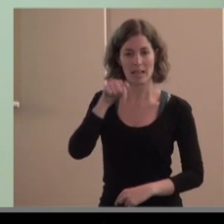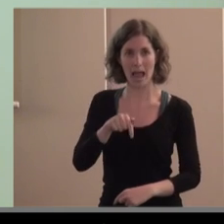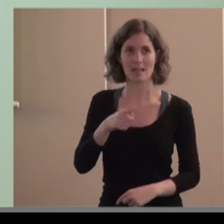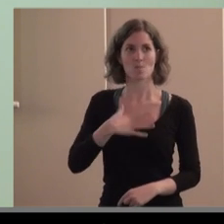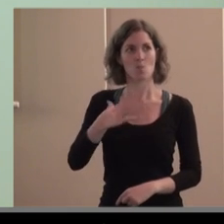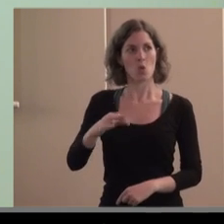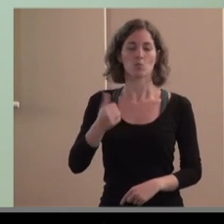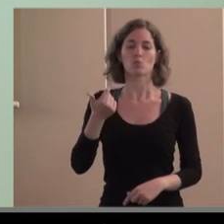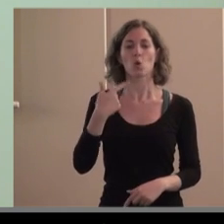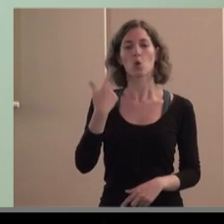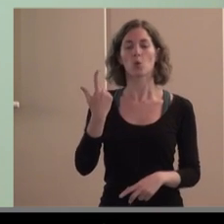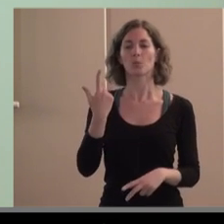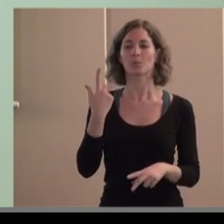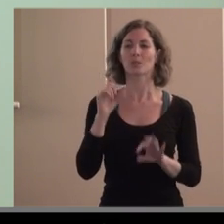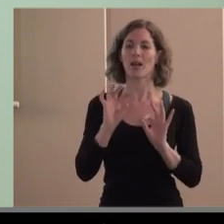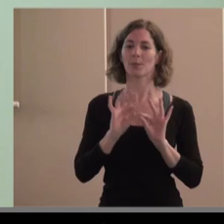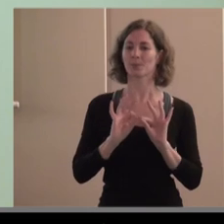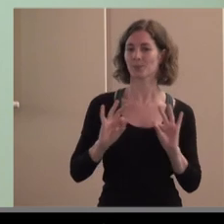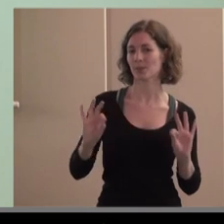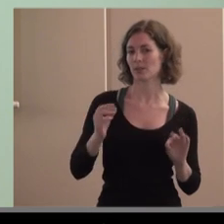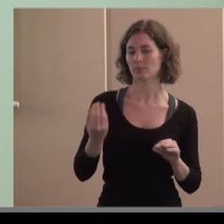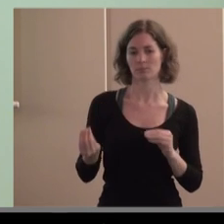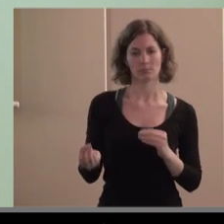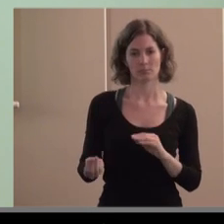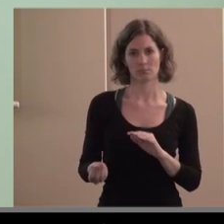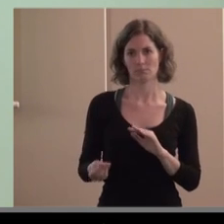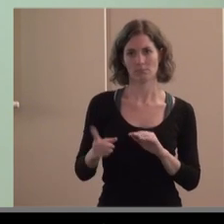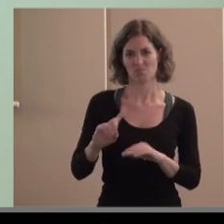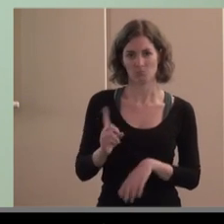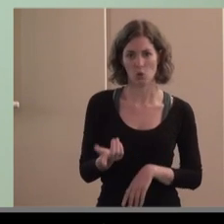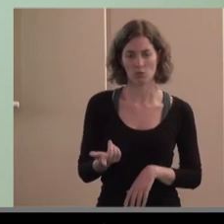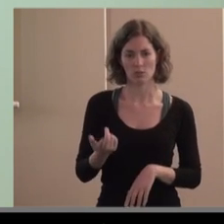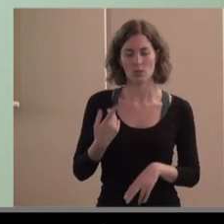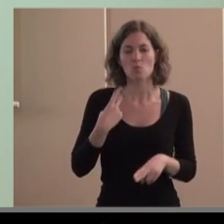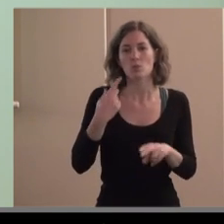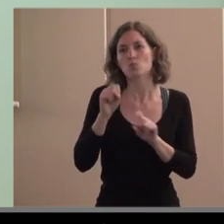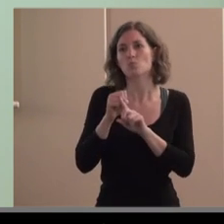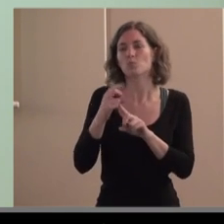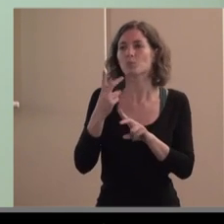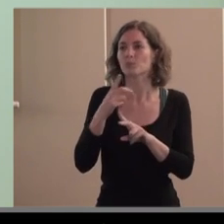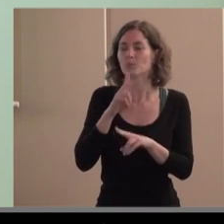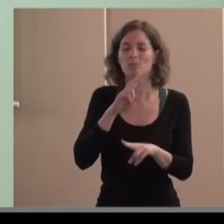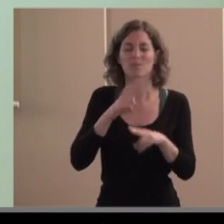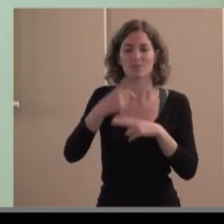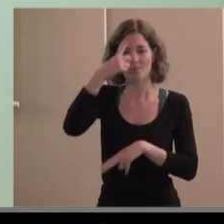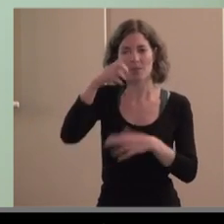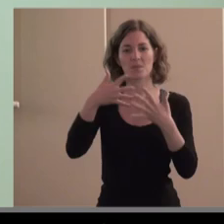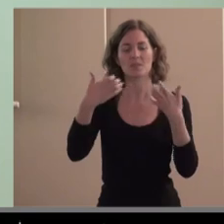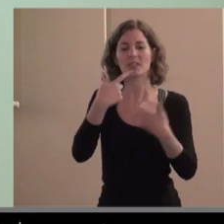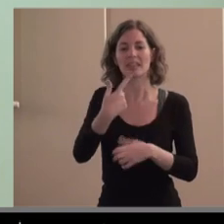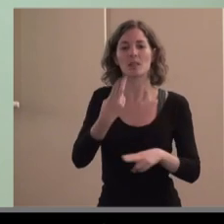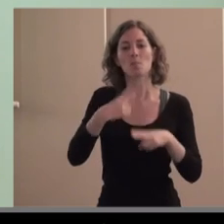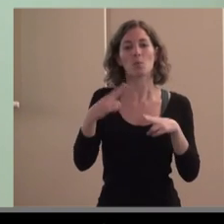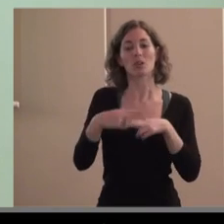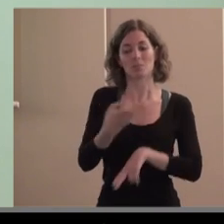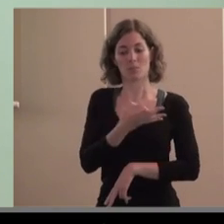políticamente incorrectos y creo que en estos debates hay que ser políticamente incorrectos entonces mejor desde la mesa debemos de ser posiblemente correctos